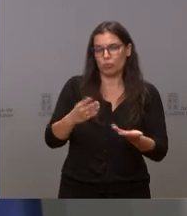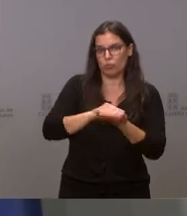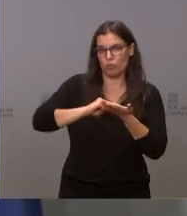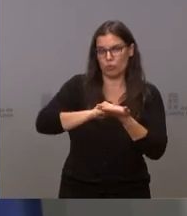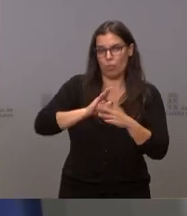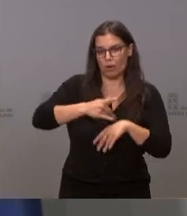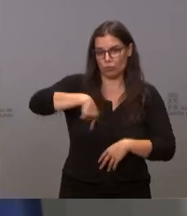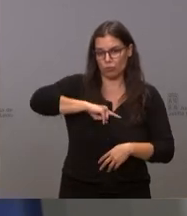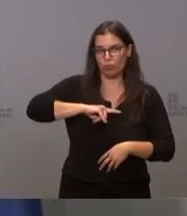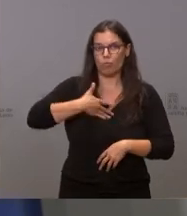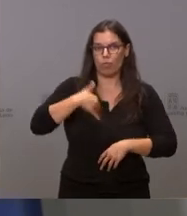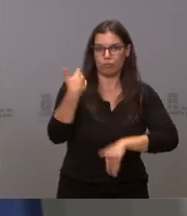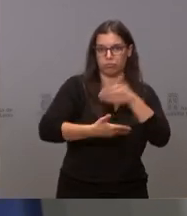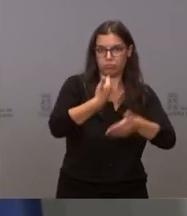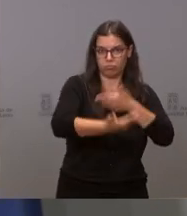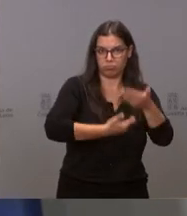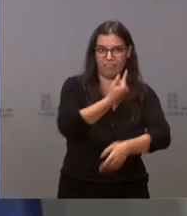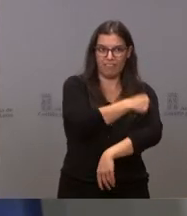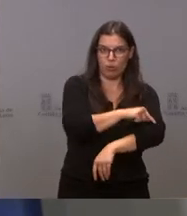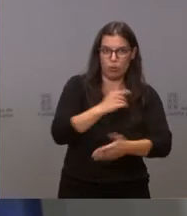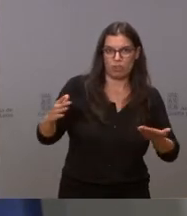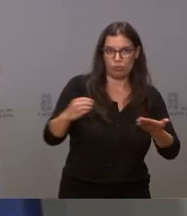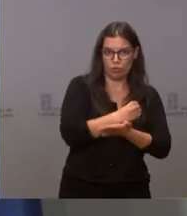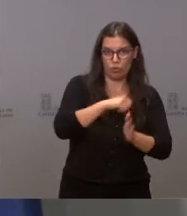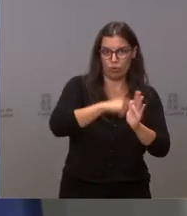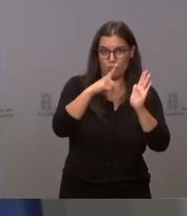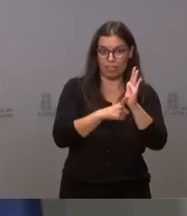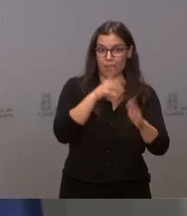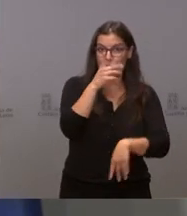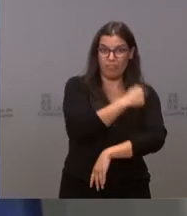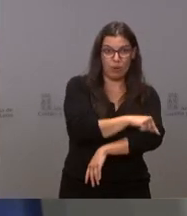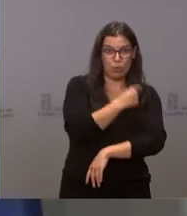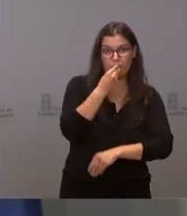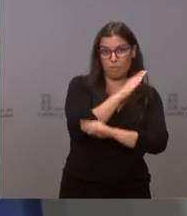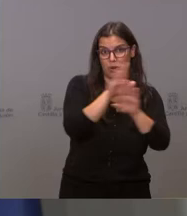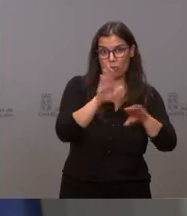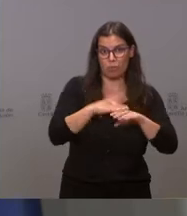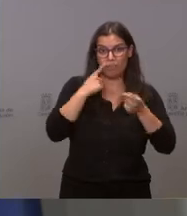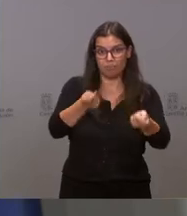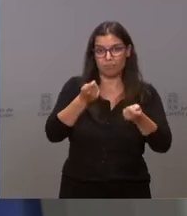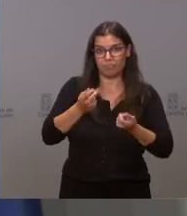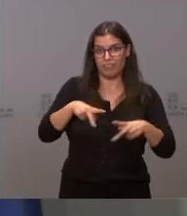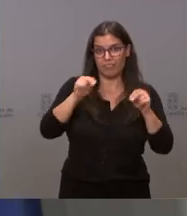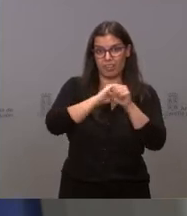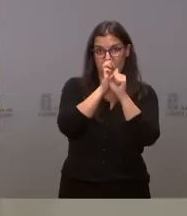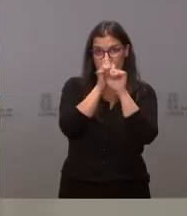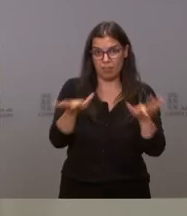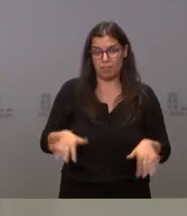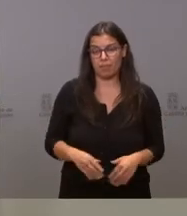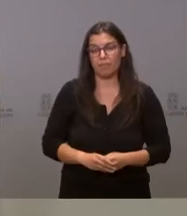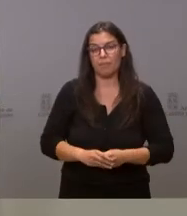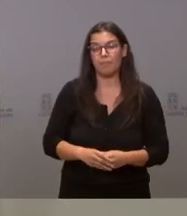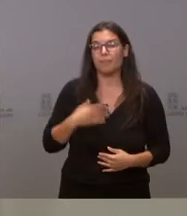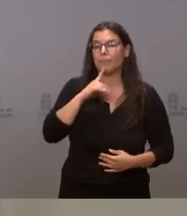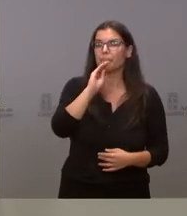acabar nuestra campaña de vacunación, que es la herramienta principal para acabar con la pandemia. Incidiendo, perdón, en la